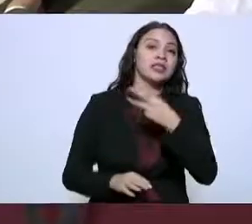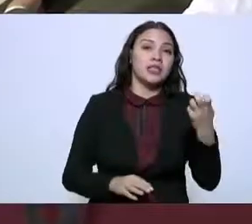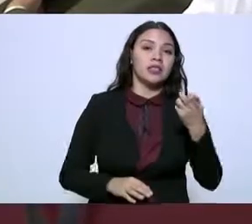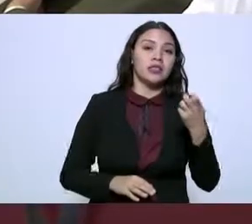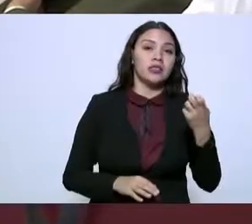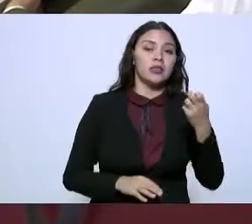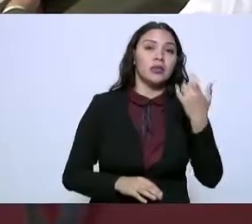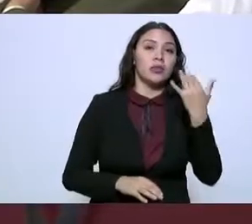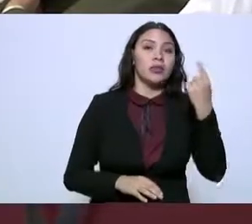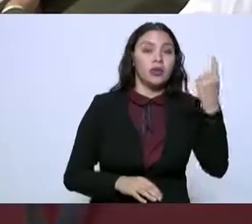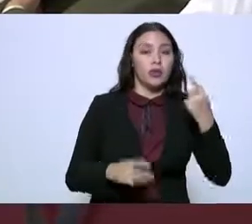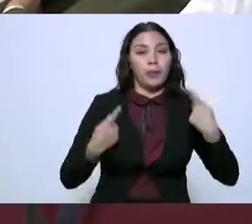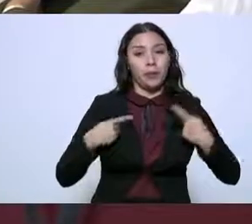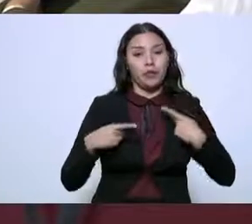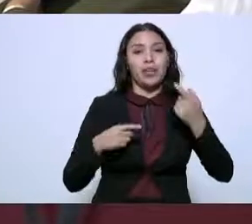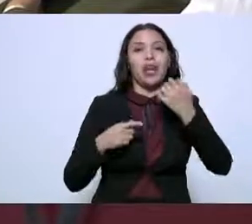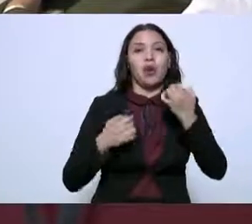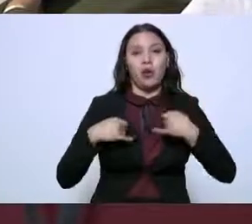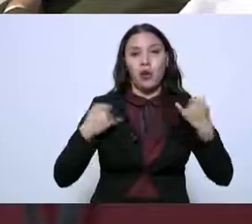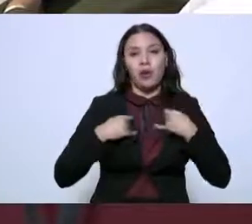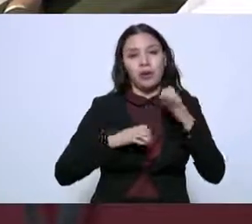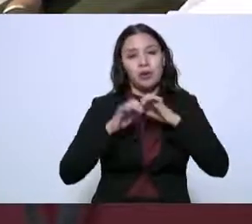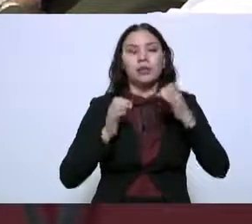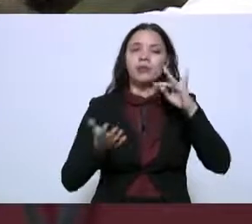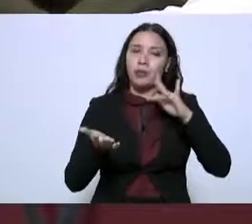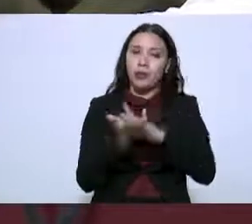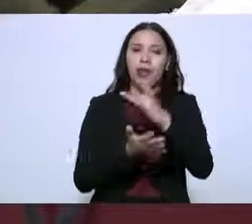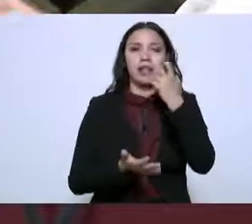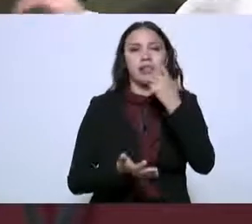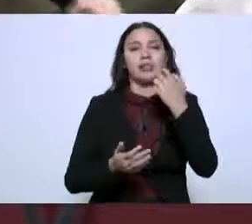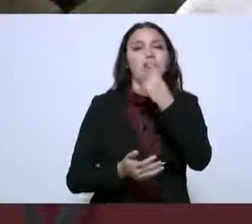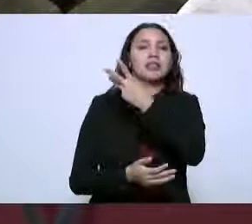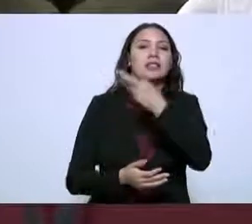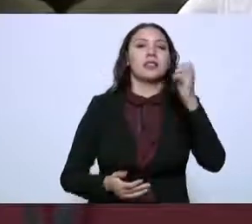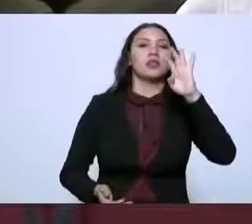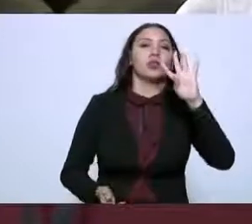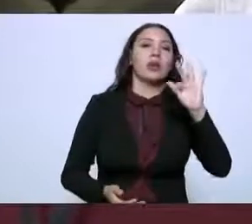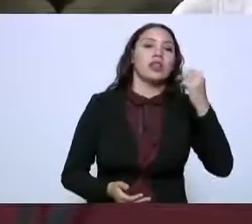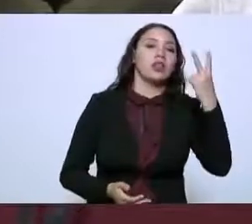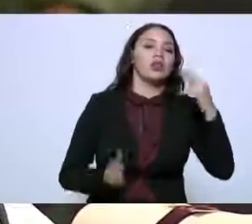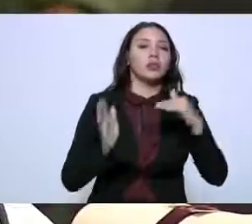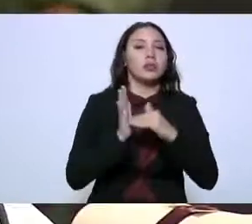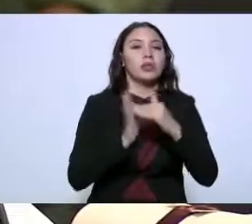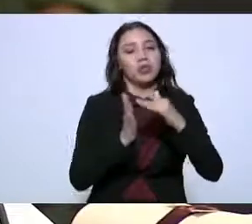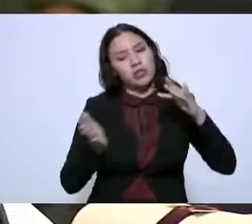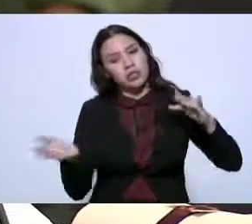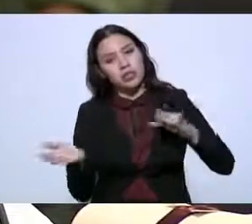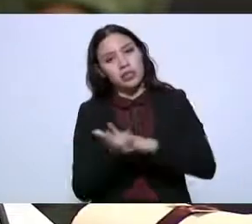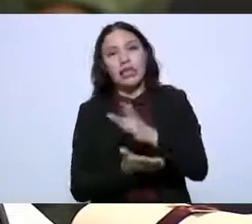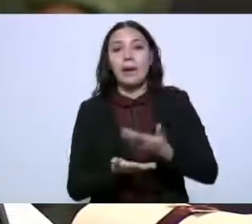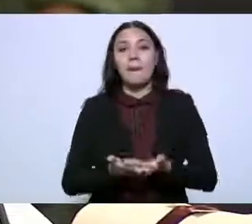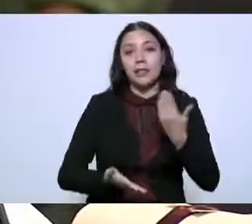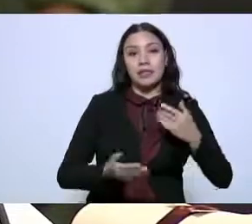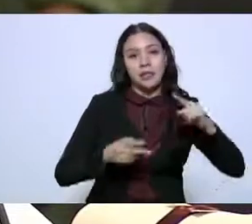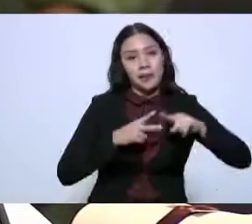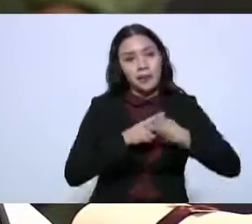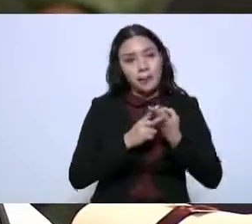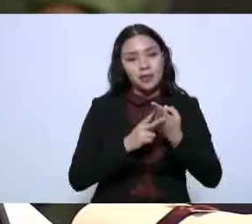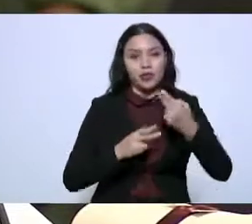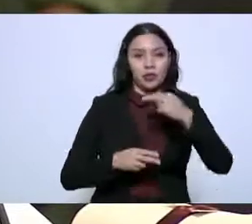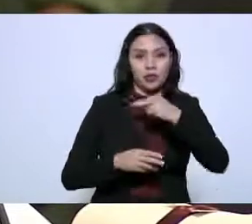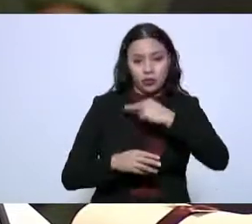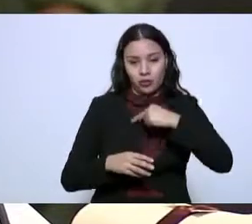beneficiarios con una inversión de trescientos cuarenta y dos millones de pesos y desde que inició la